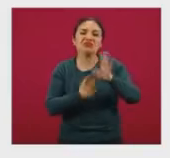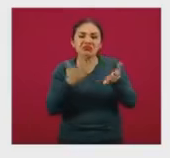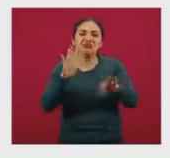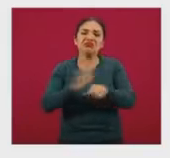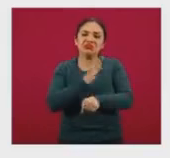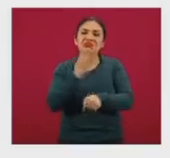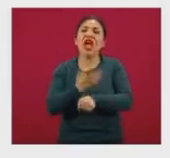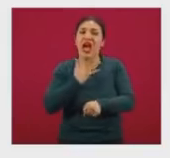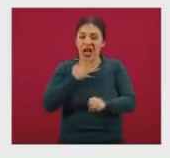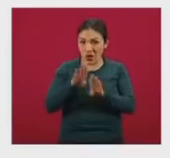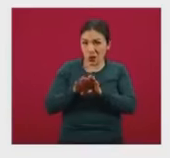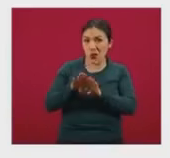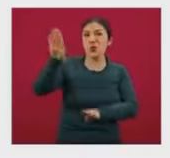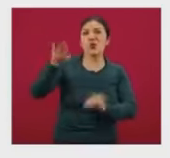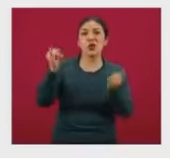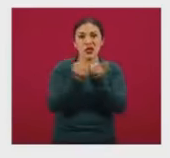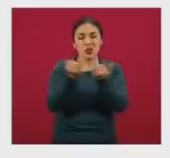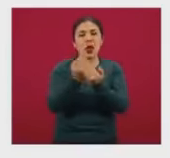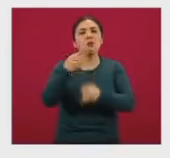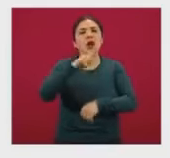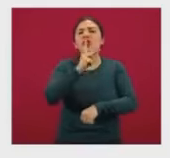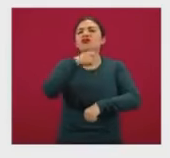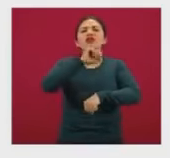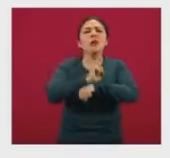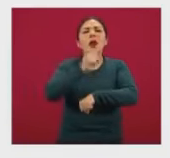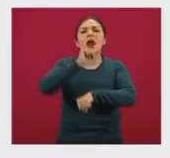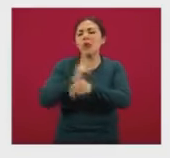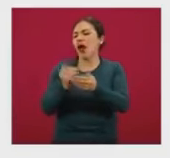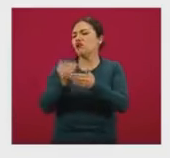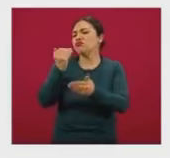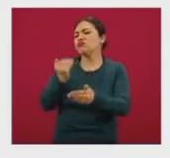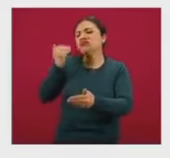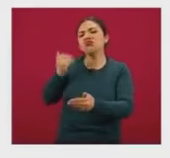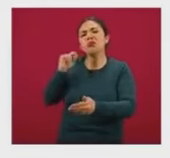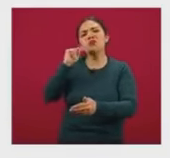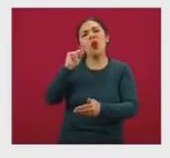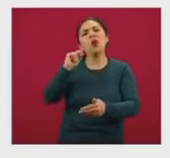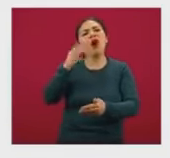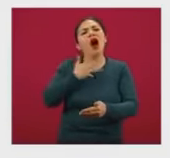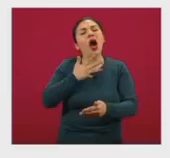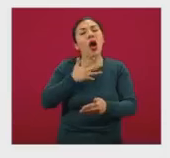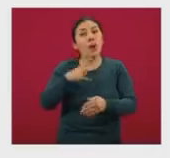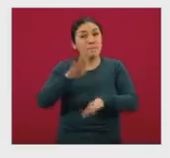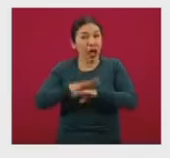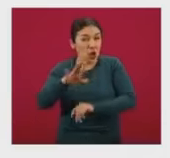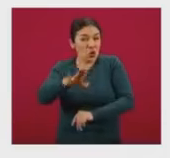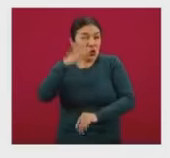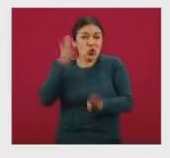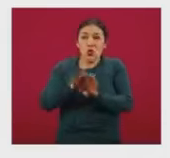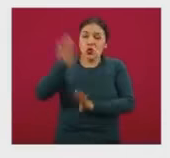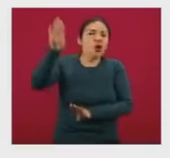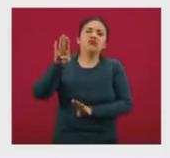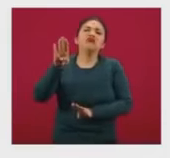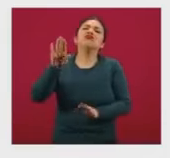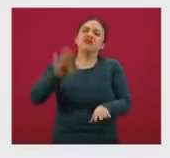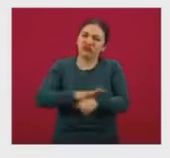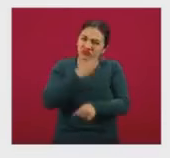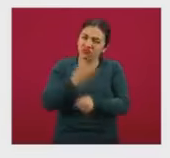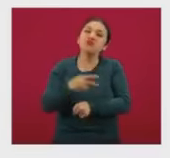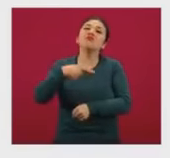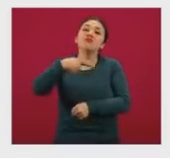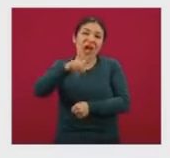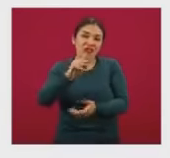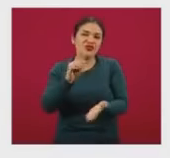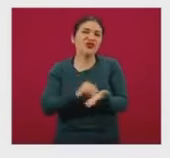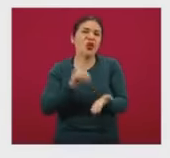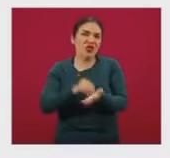incremento es de semanas más reciente, con una menor velocidad en su ascenso, pero que de todas maneras